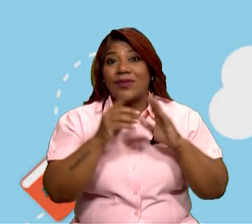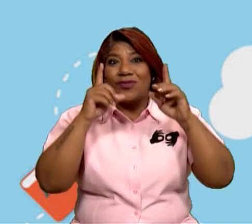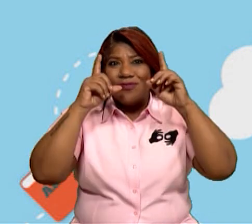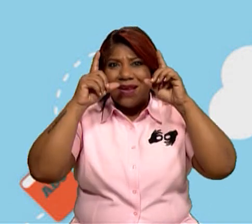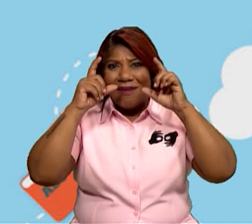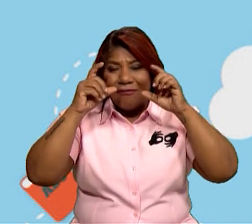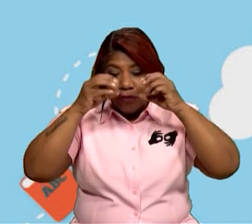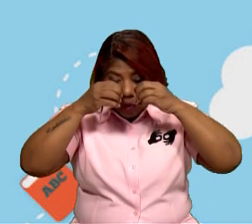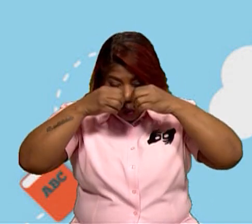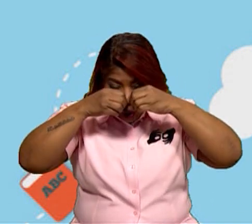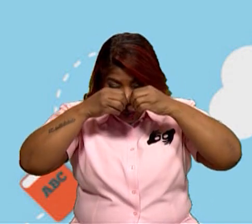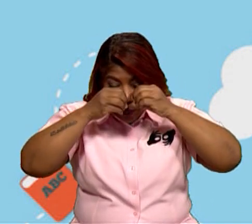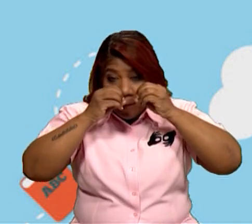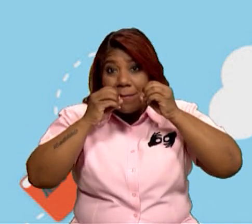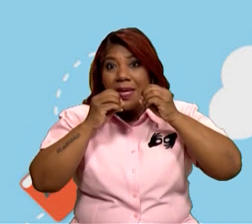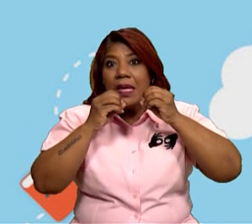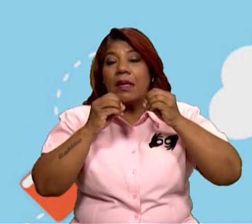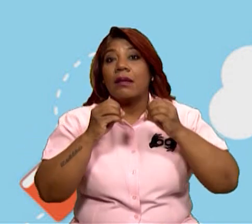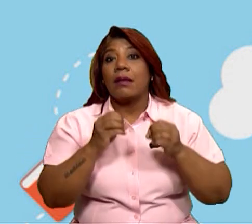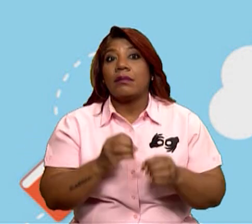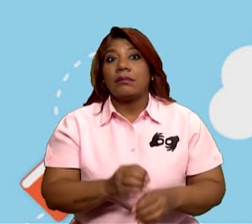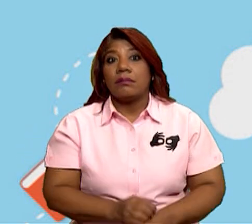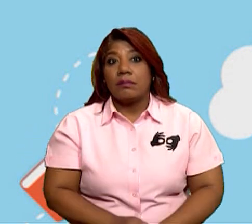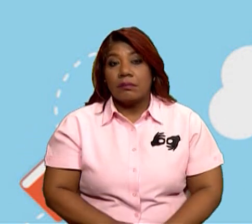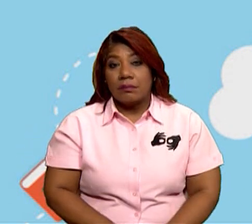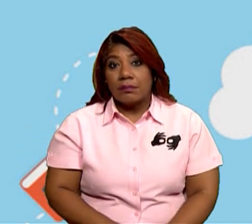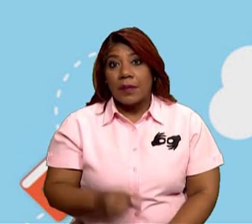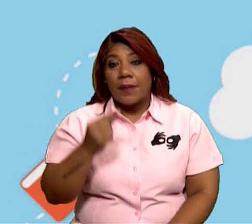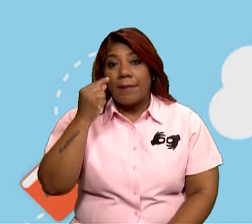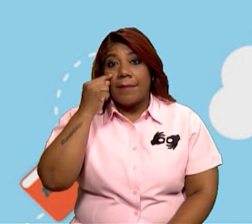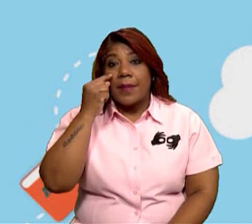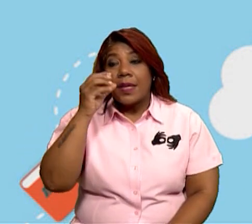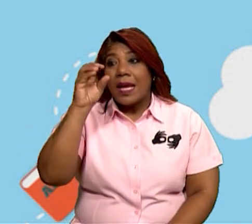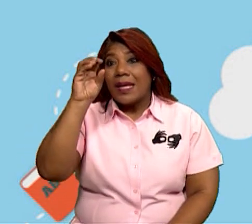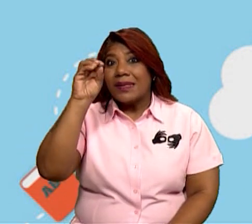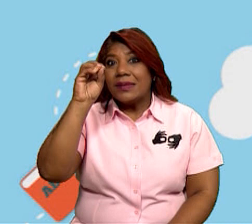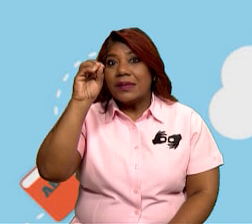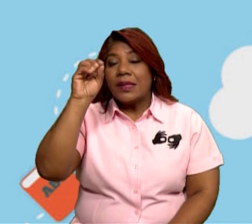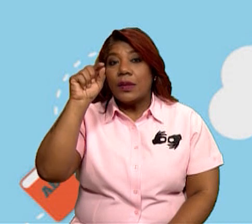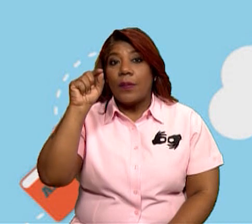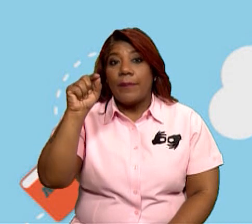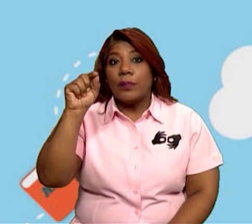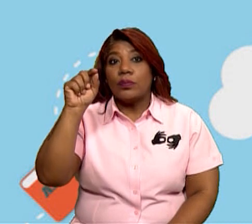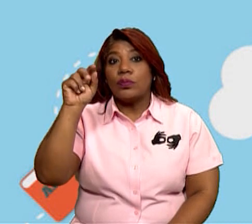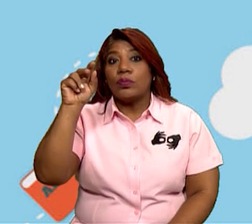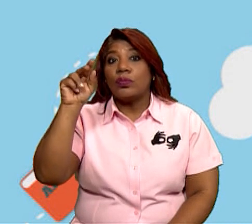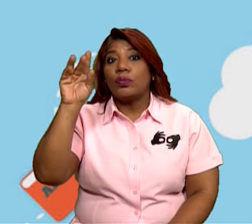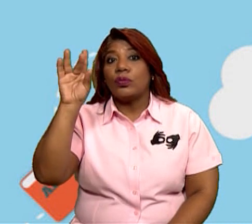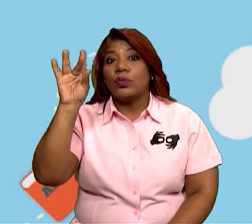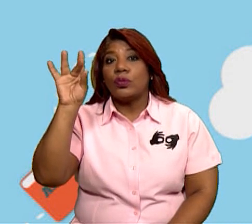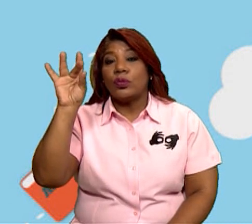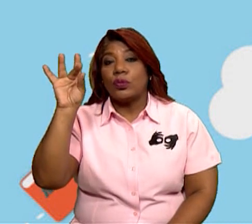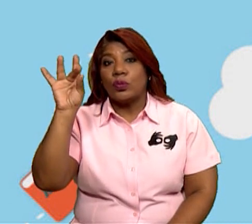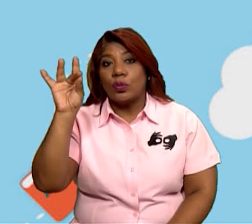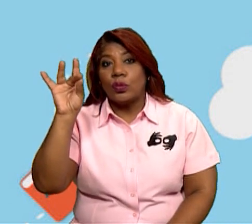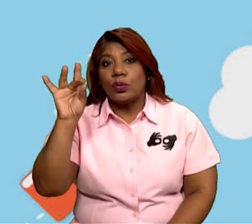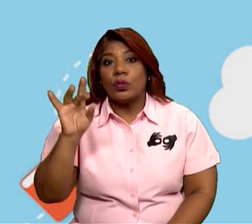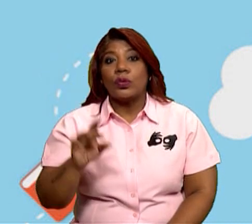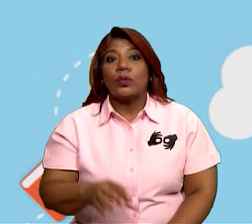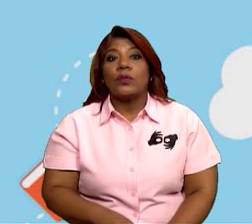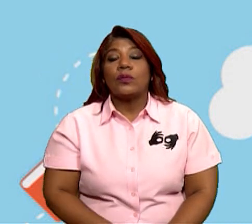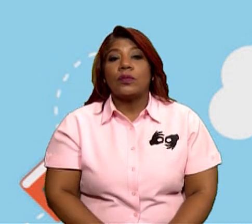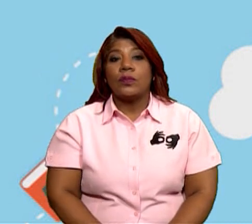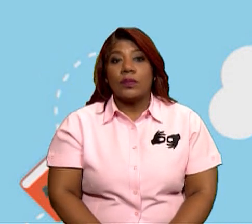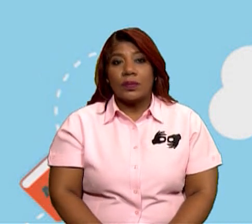bacteria, esta célula mide aproximadamente 0.8. Este es un tamaño muy,